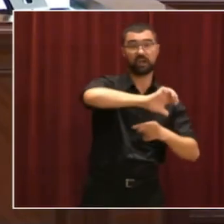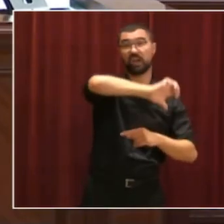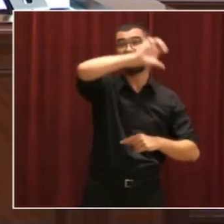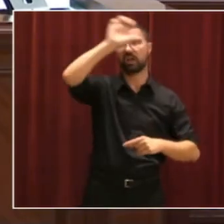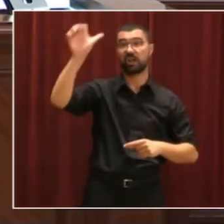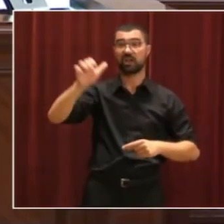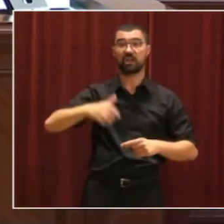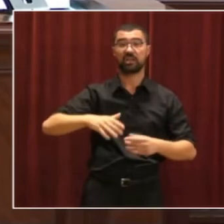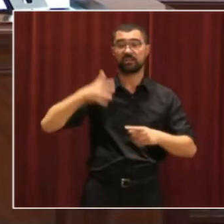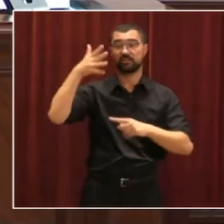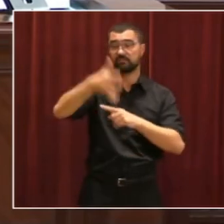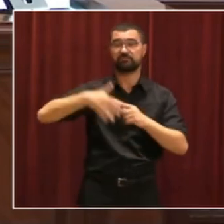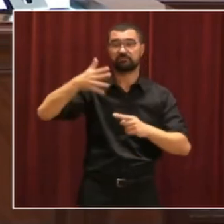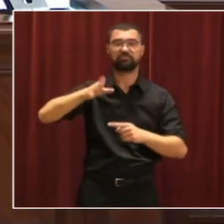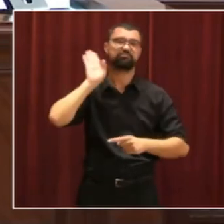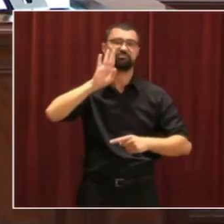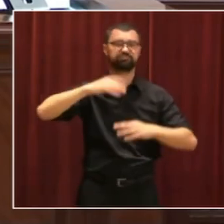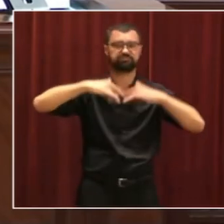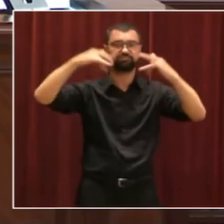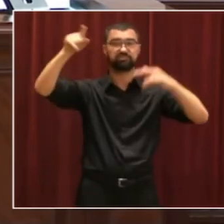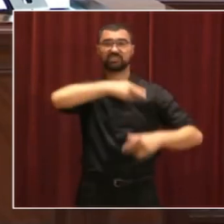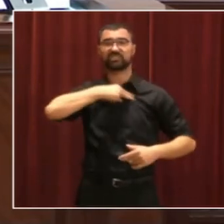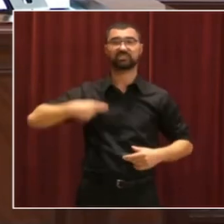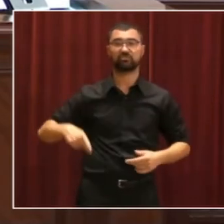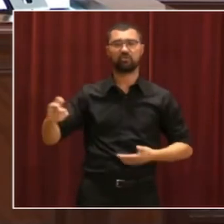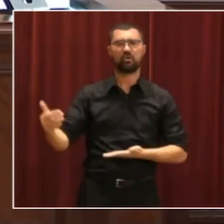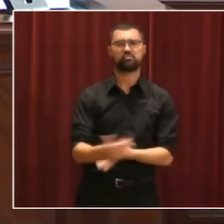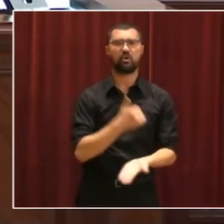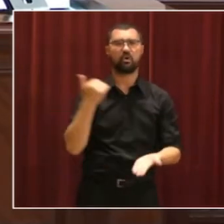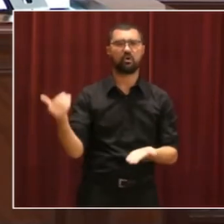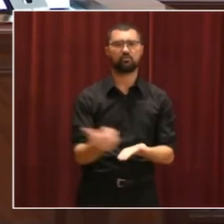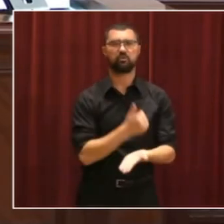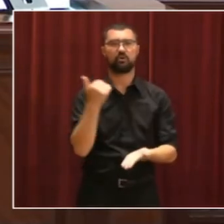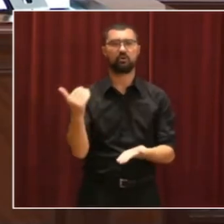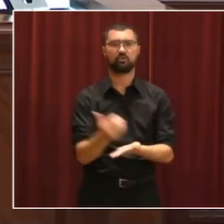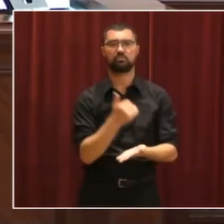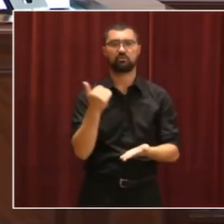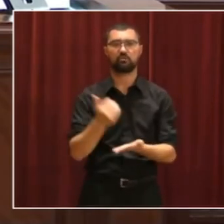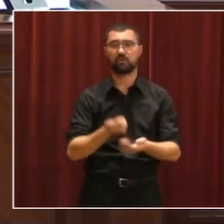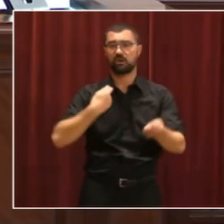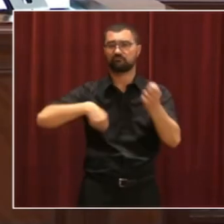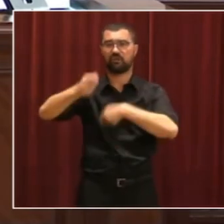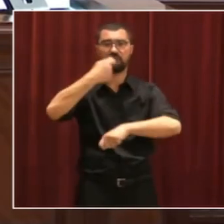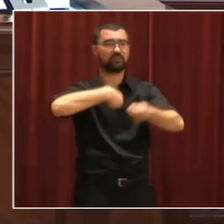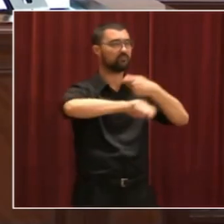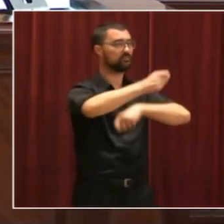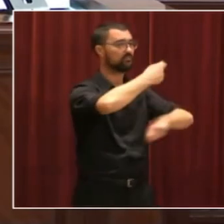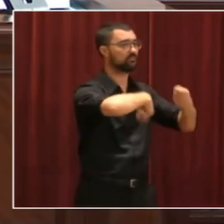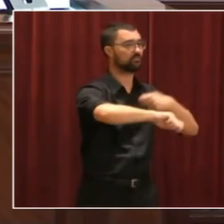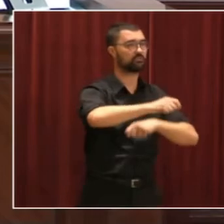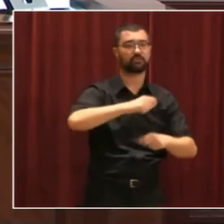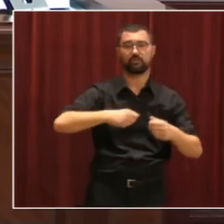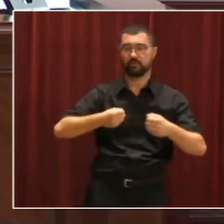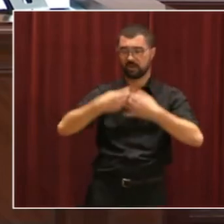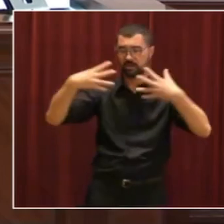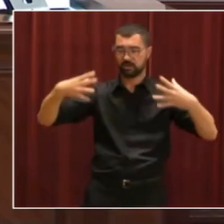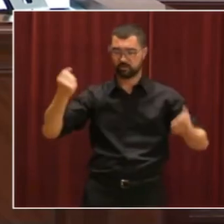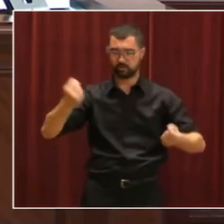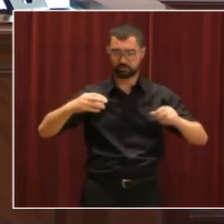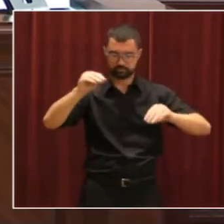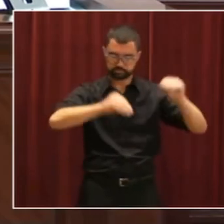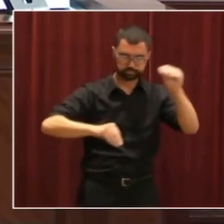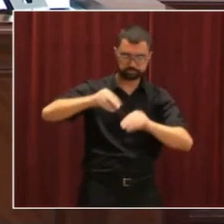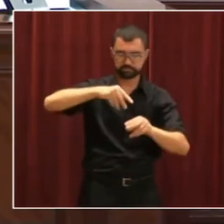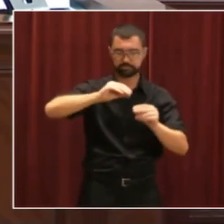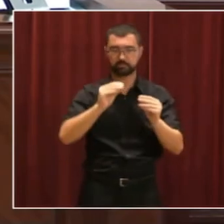industria contaminante de China, que se está forrando a base de vender al resto del mundo los componentes de los coches eléctricos, mientras